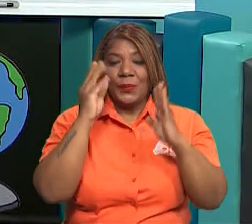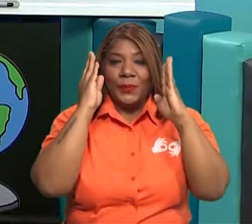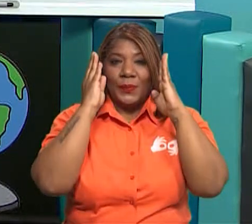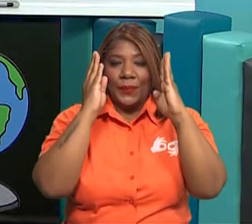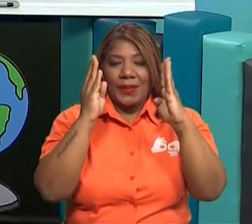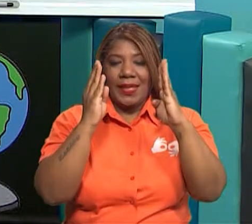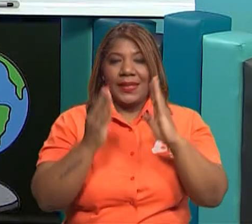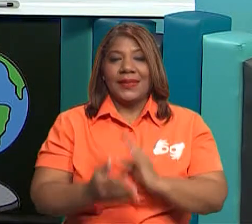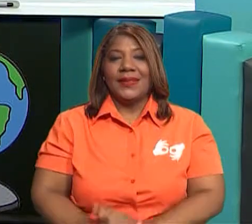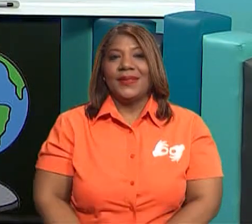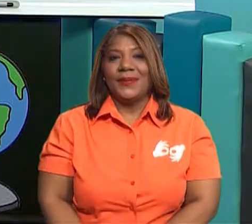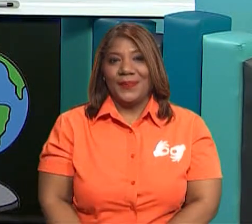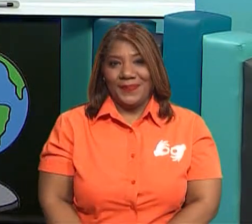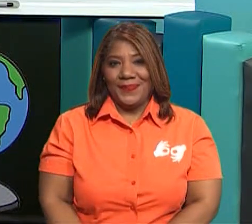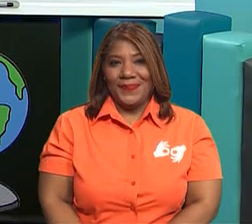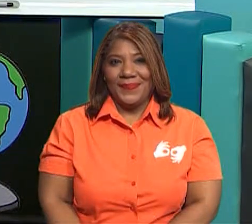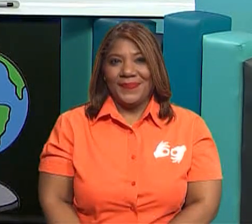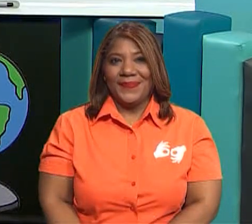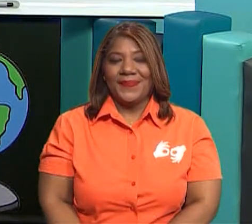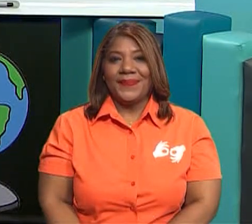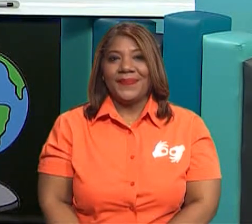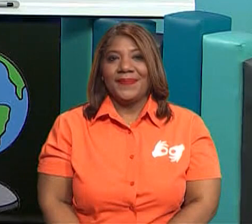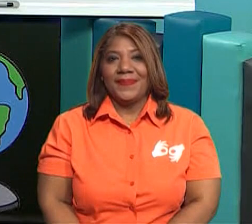atención. ¿Ok? Vamos con el video.